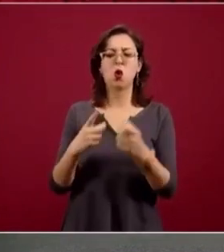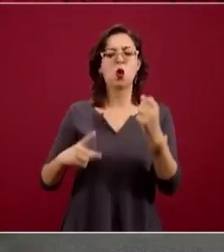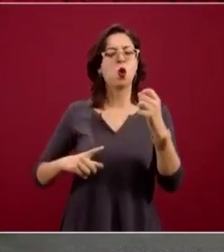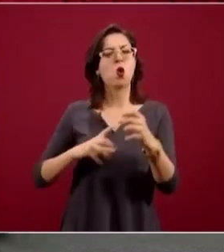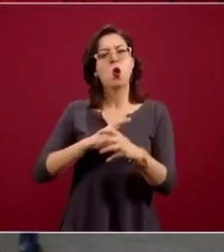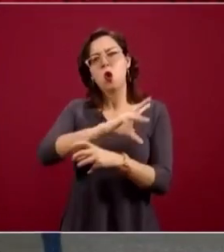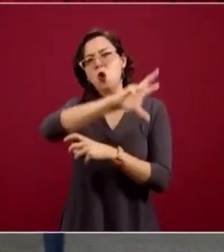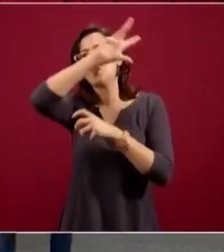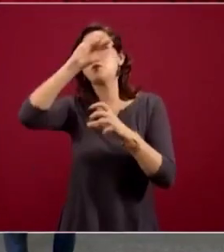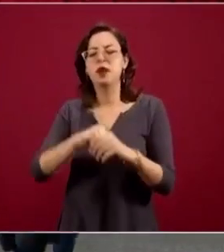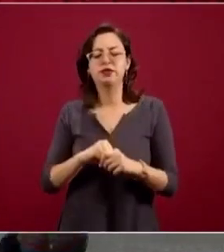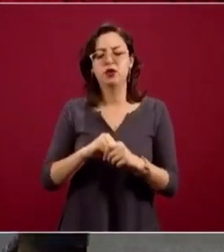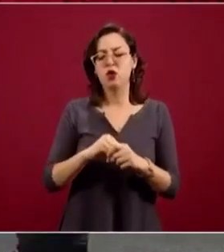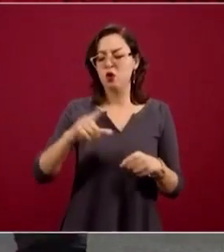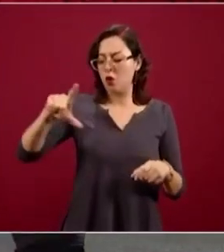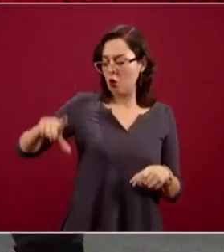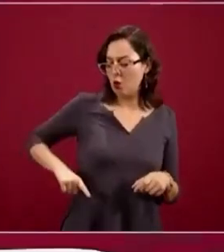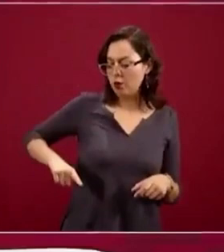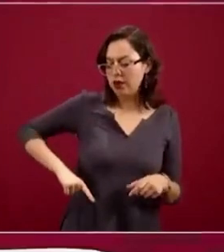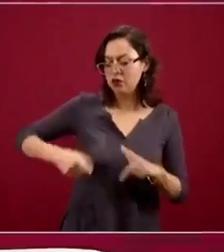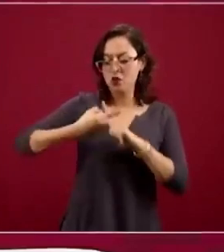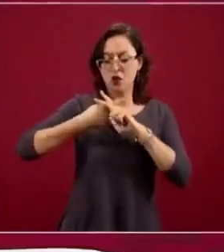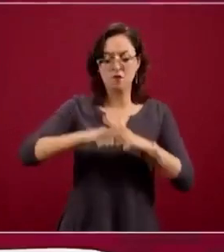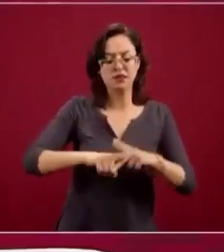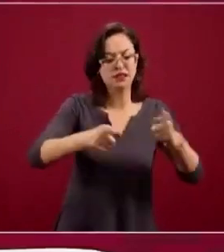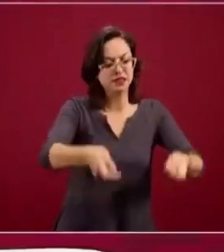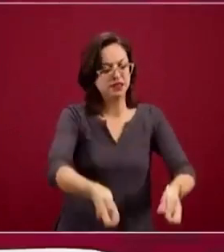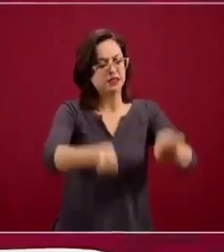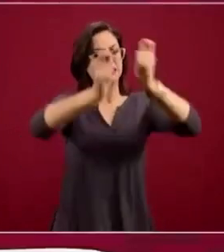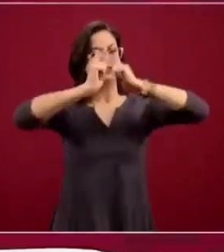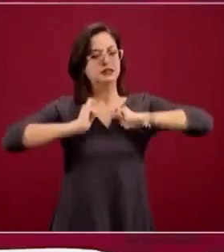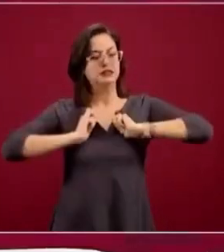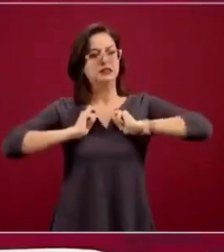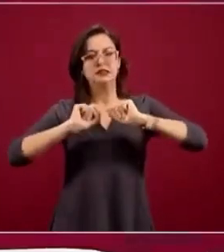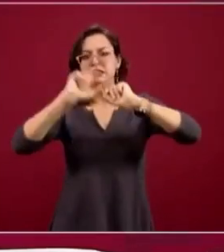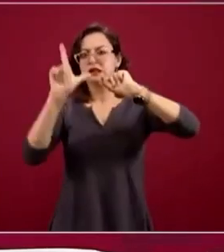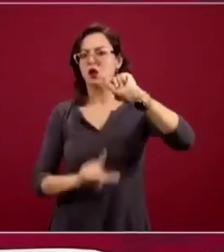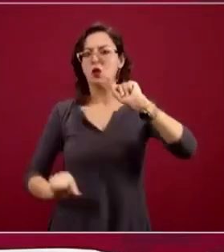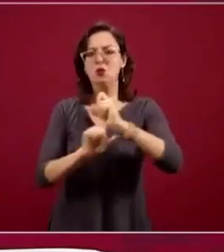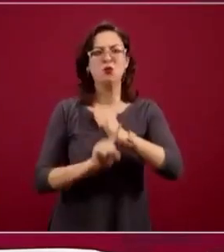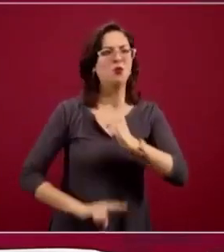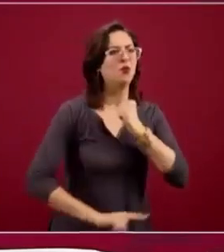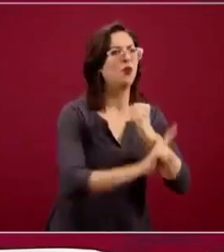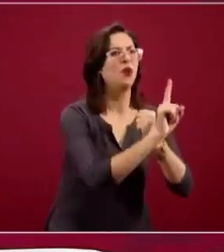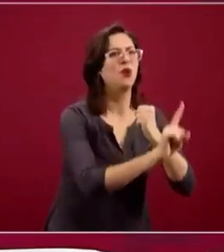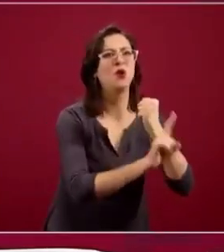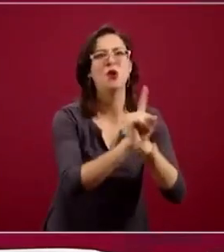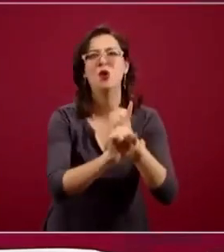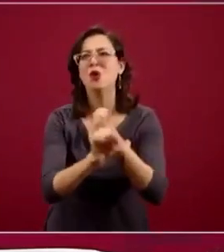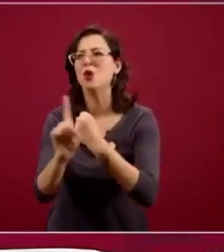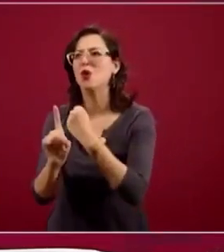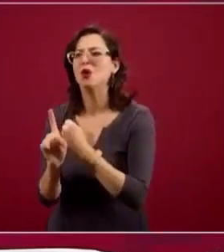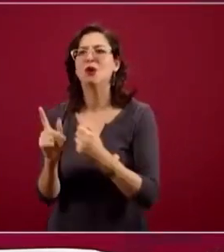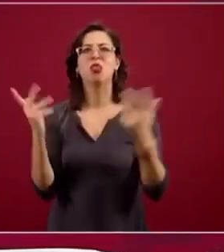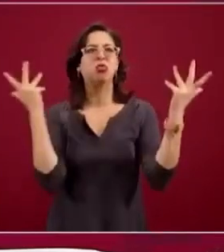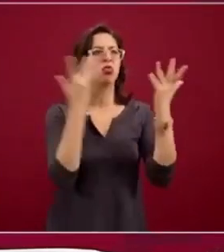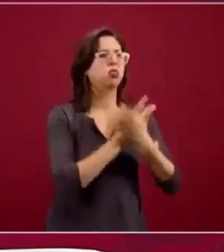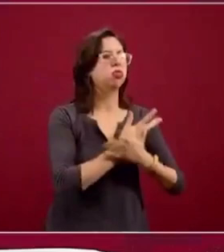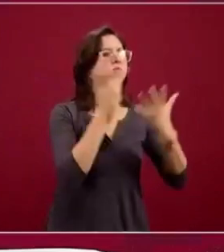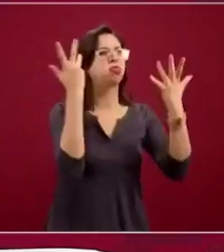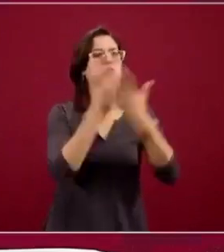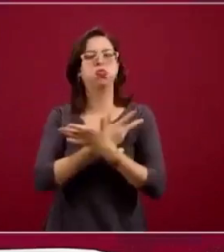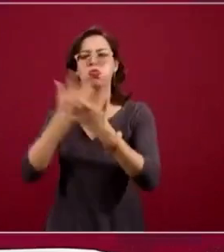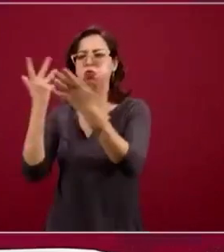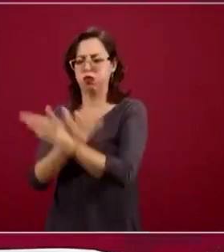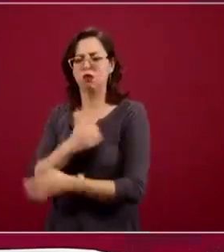que encontramos en materia urbana en el país. Este es un programa que se centra exclusivamente en poder atacar